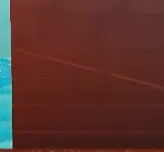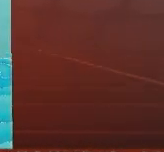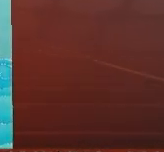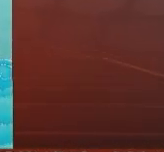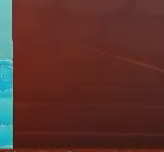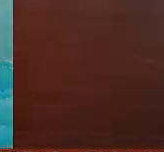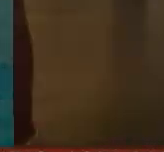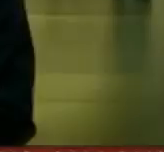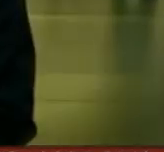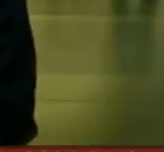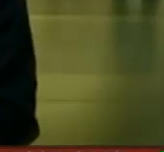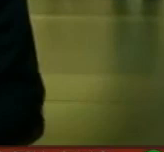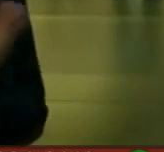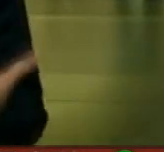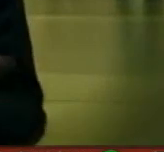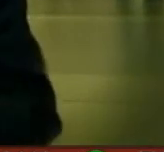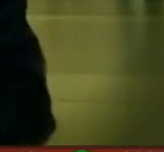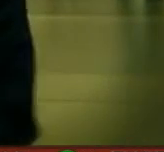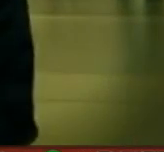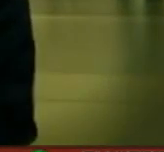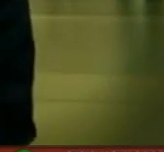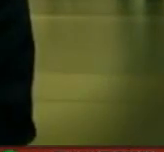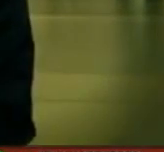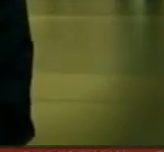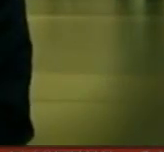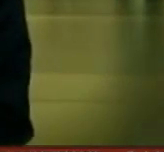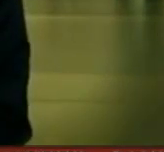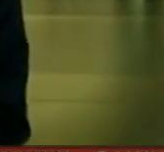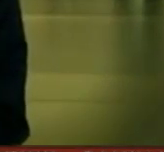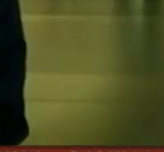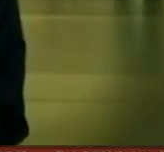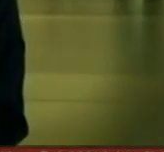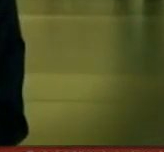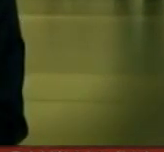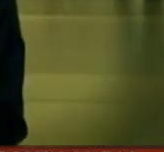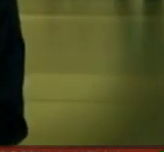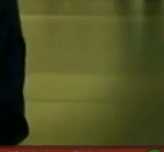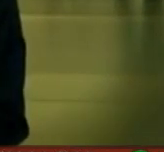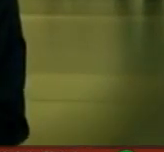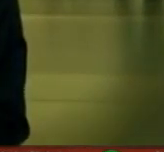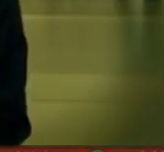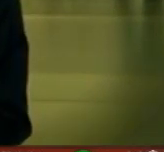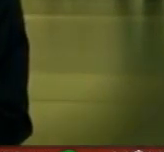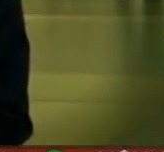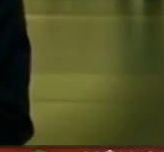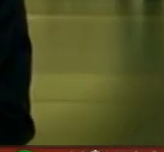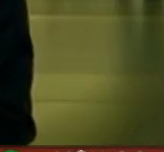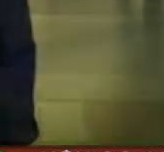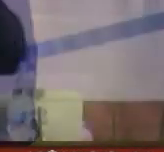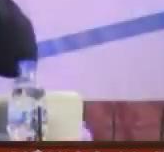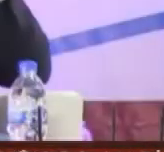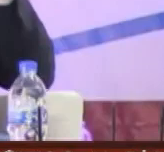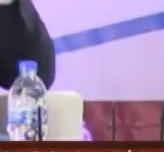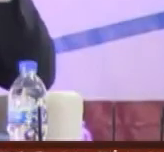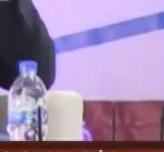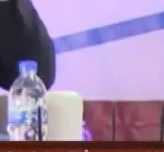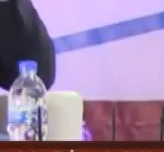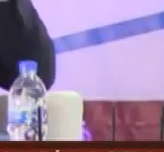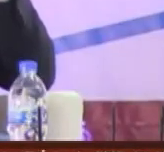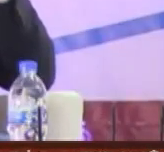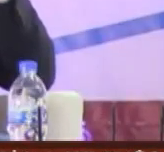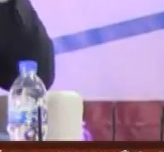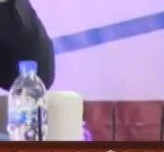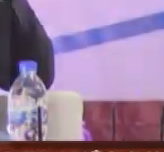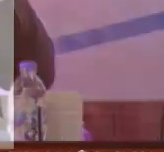del mar embotellado y en 1999 el Bellas Artes coser revueltas por los funerales del Alcarabán. Otras de sus